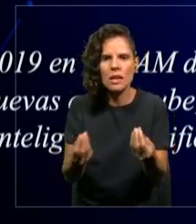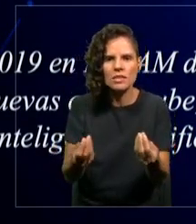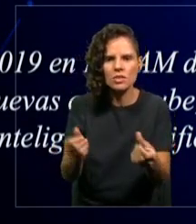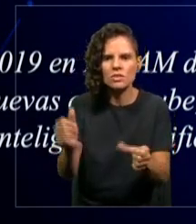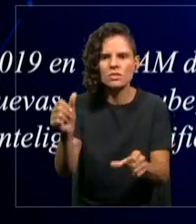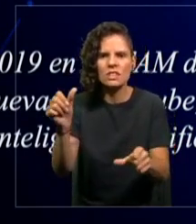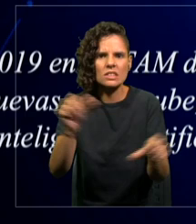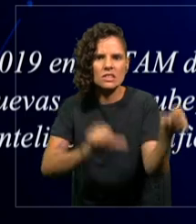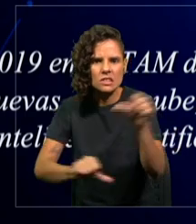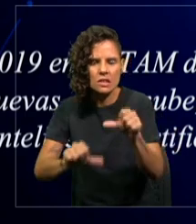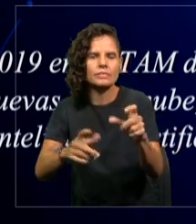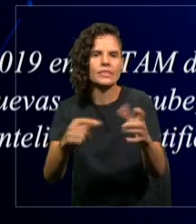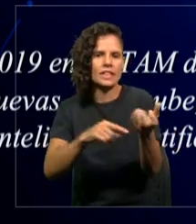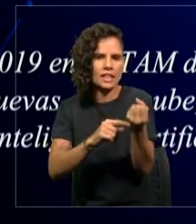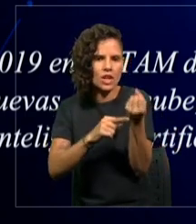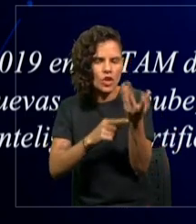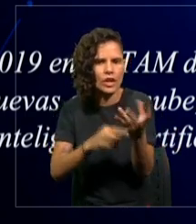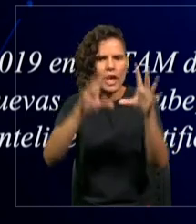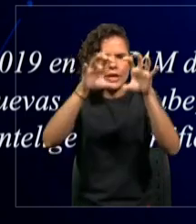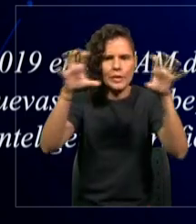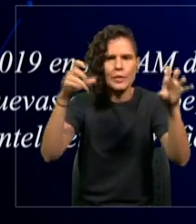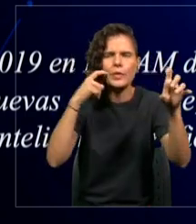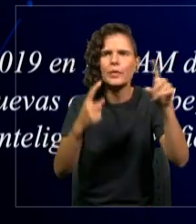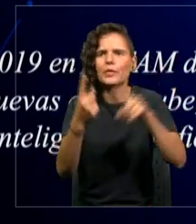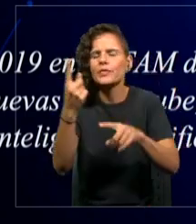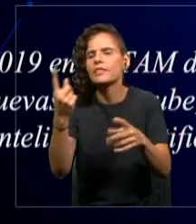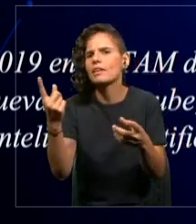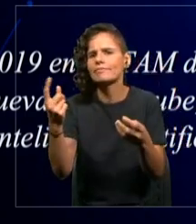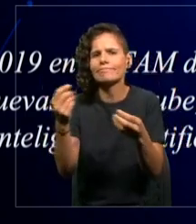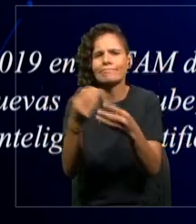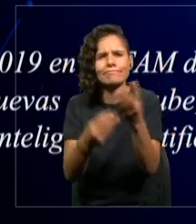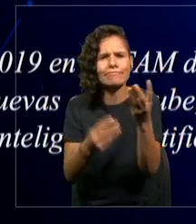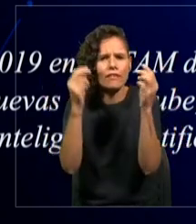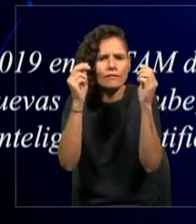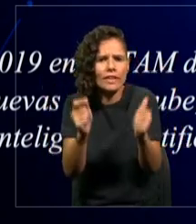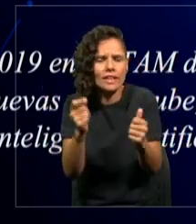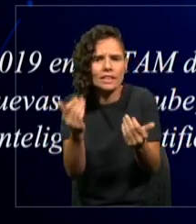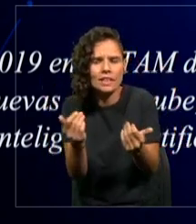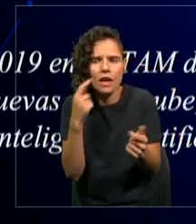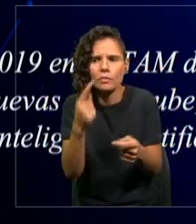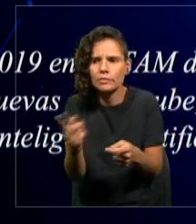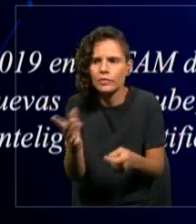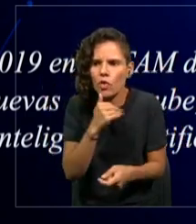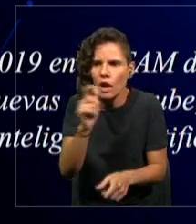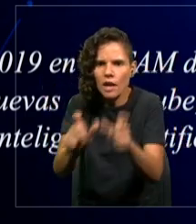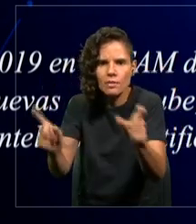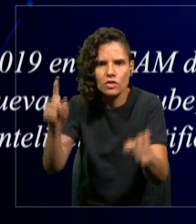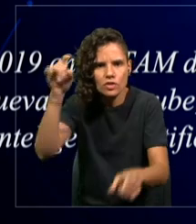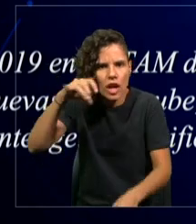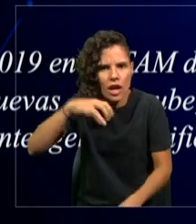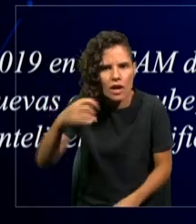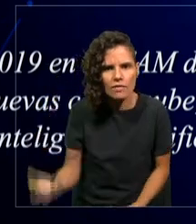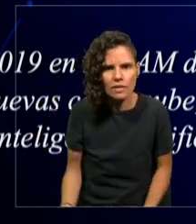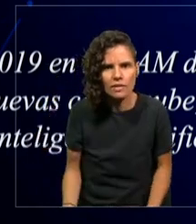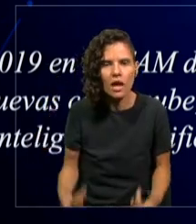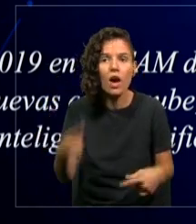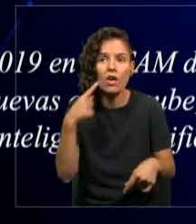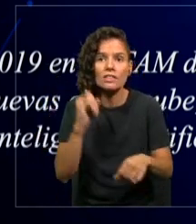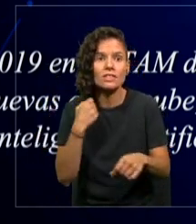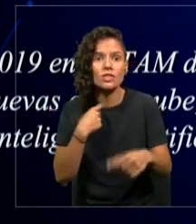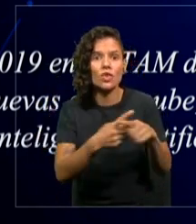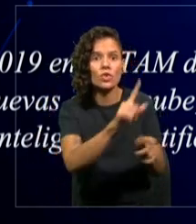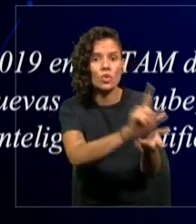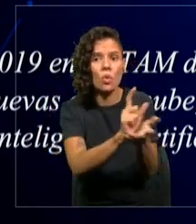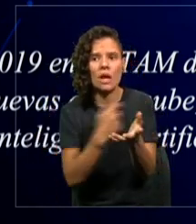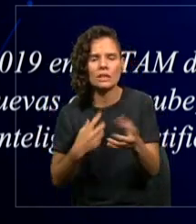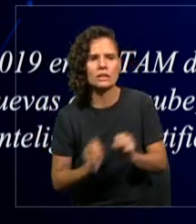ciberseguridad, blockchain, y claro, esos trabajos los hemos terminado mandando un poco a otros sitios donde nos pueden ayudar. Pero los